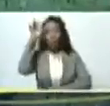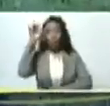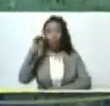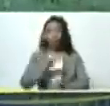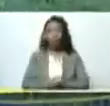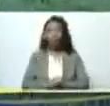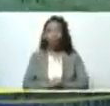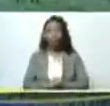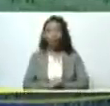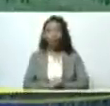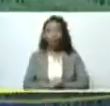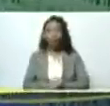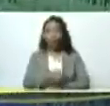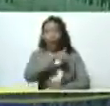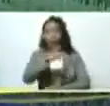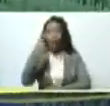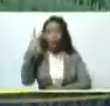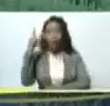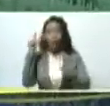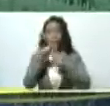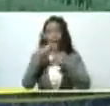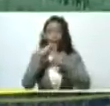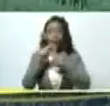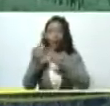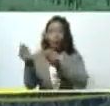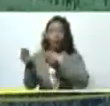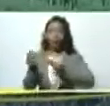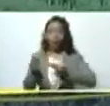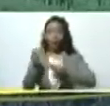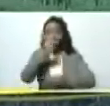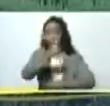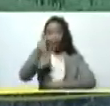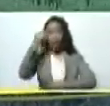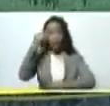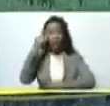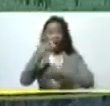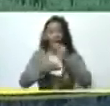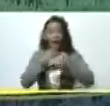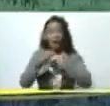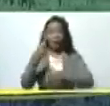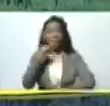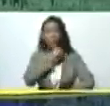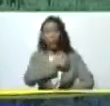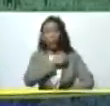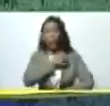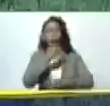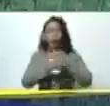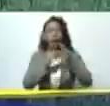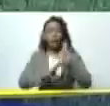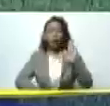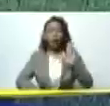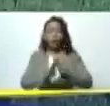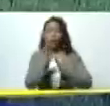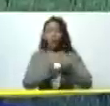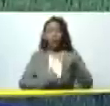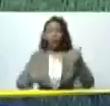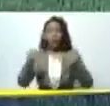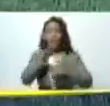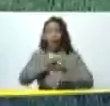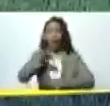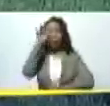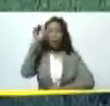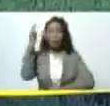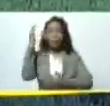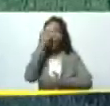está en aliento y cada una de esas palabras que usted nos da cada día que nos moralizan y nos hacen enaltecer el alma y el espíritu presidente